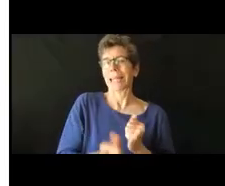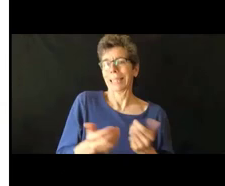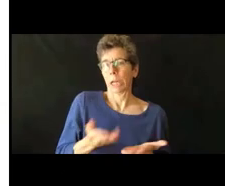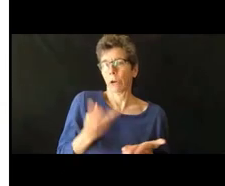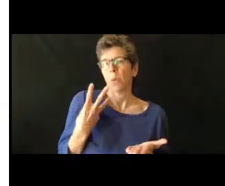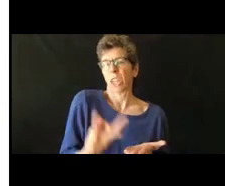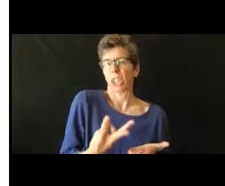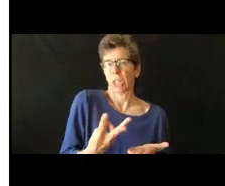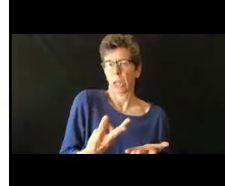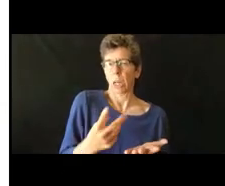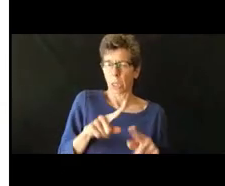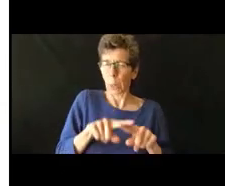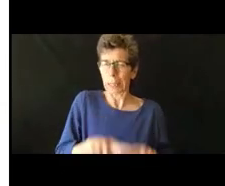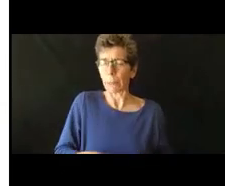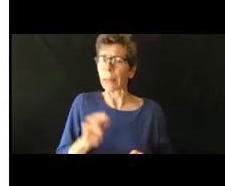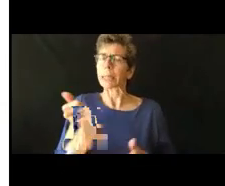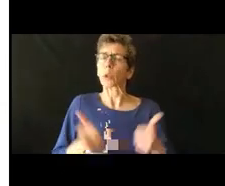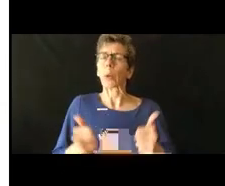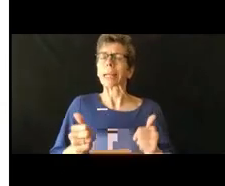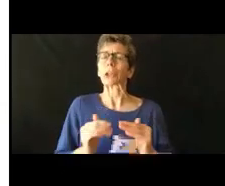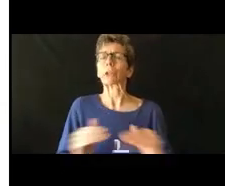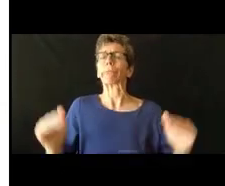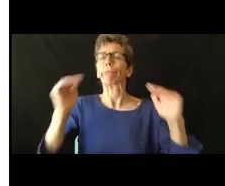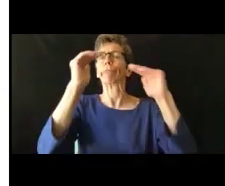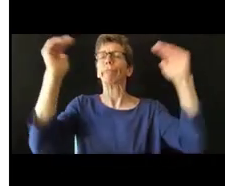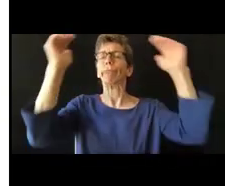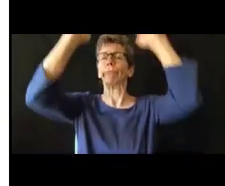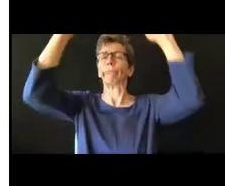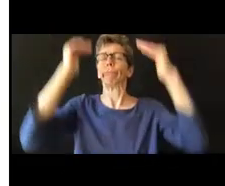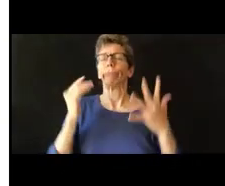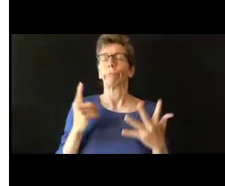prestar atención de dónde viene la ley porque a lo mejor